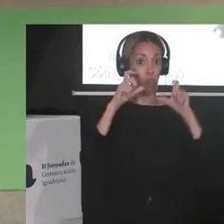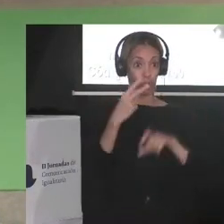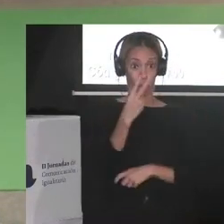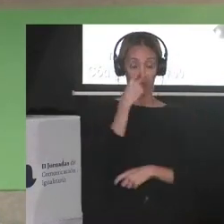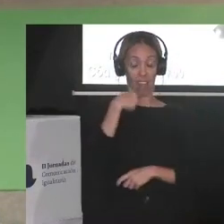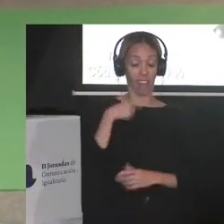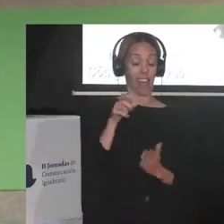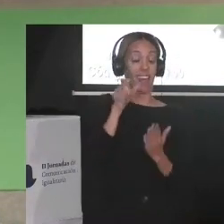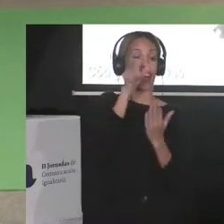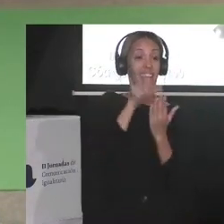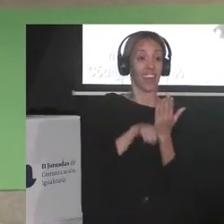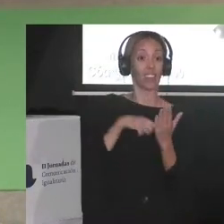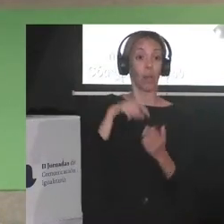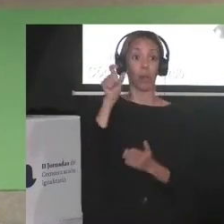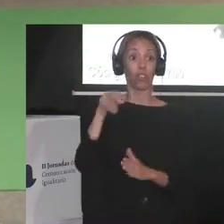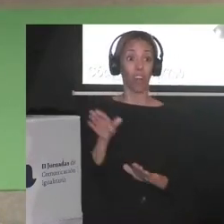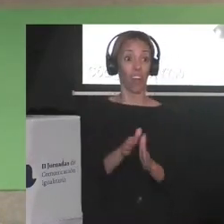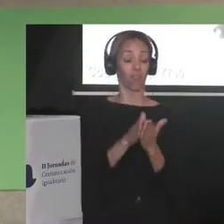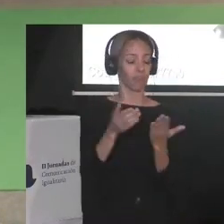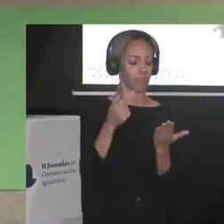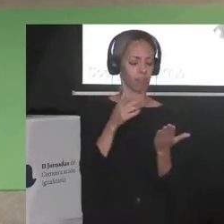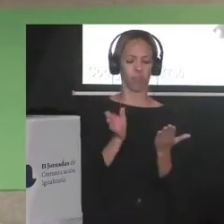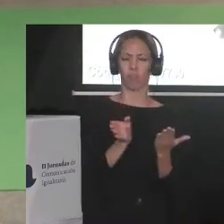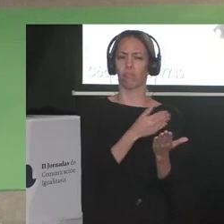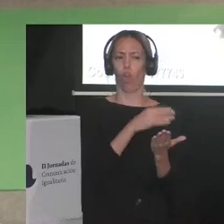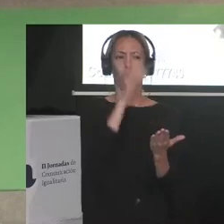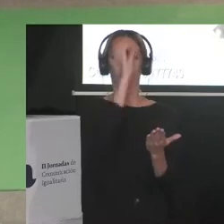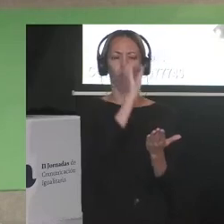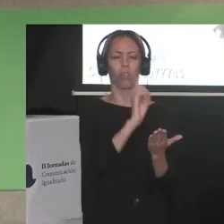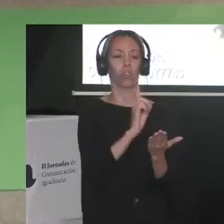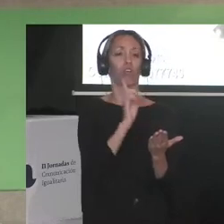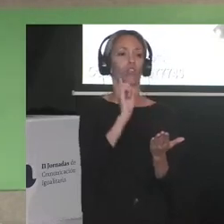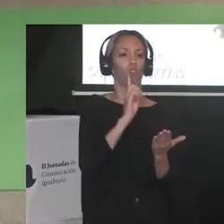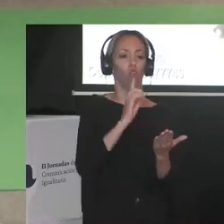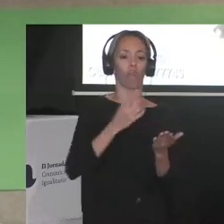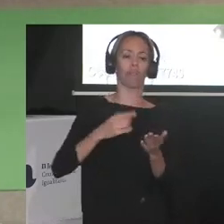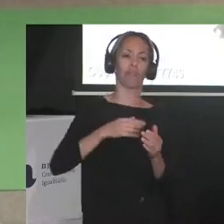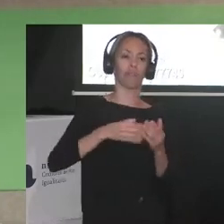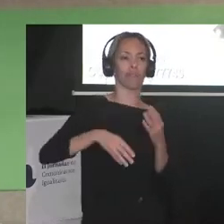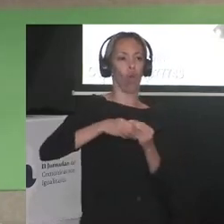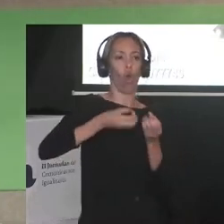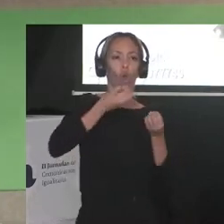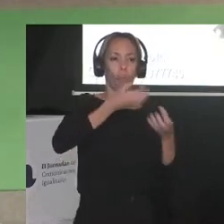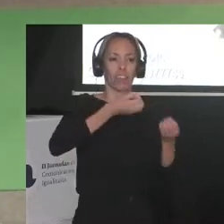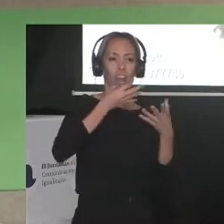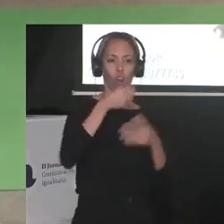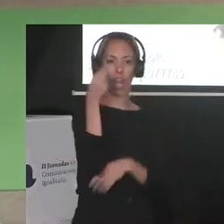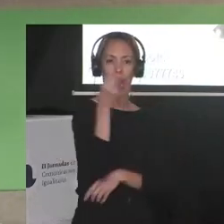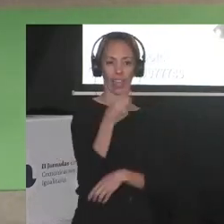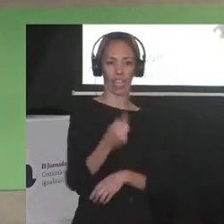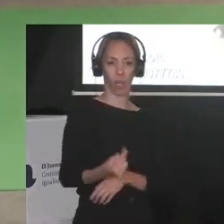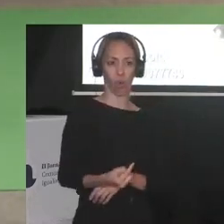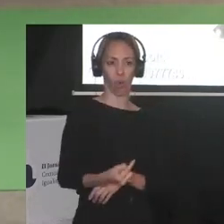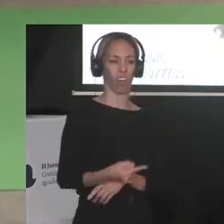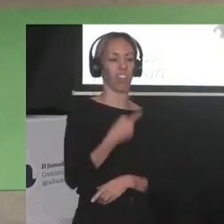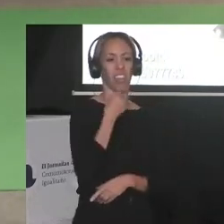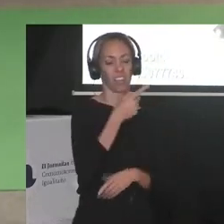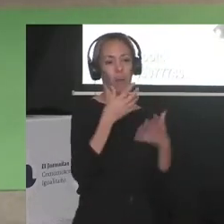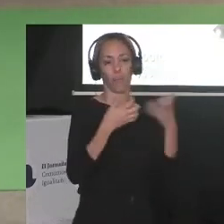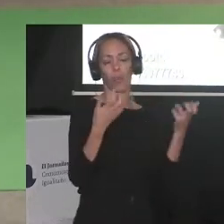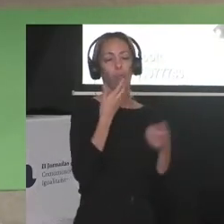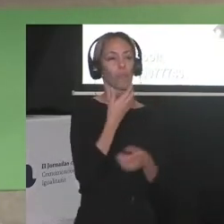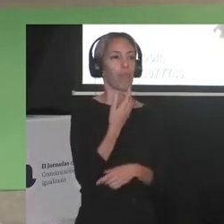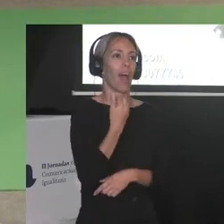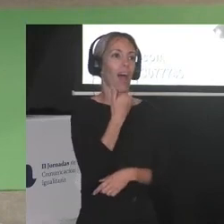nadie le interesaban mis opiniones, sino dejarme comentarios en los que lo más amable que podían decirme era Báñateguarra.